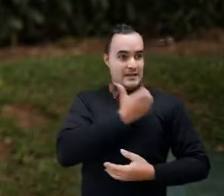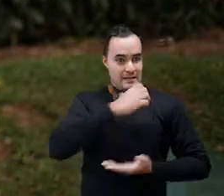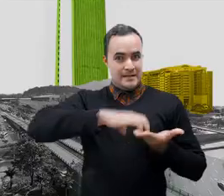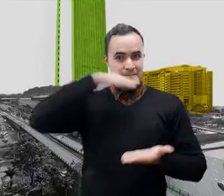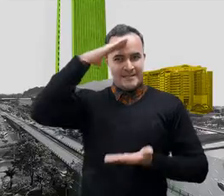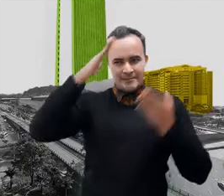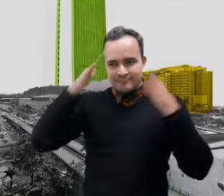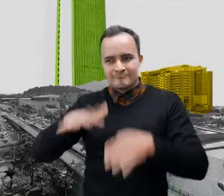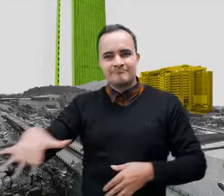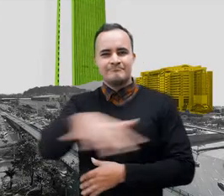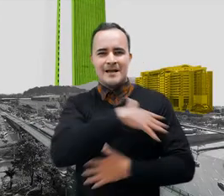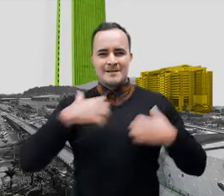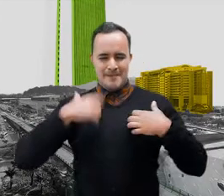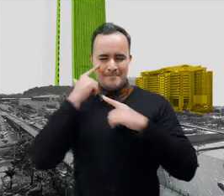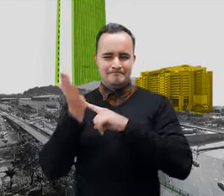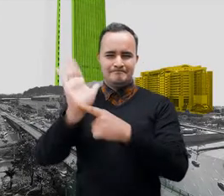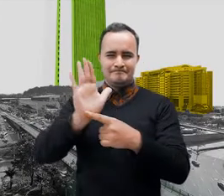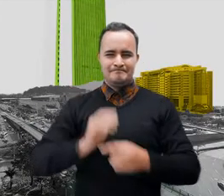Aquí su historia.